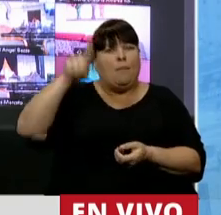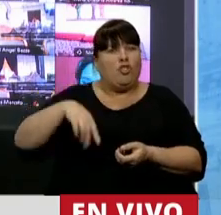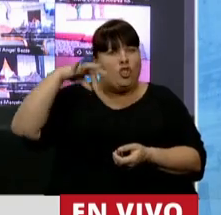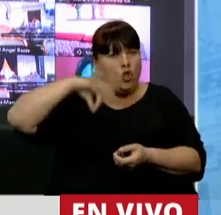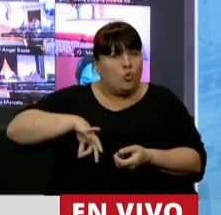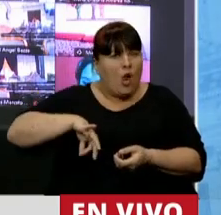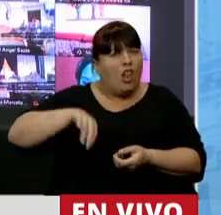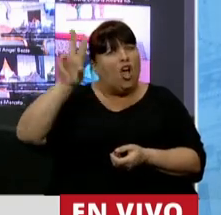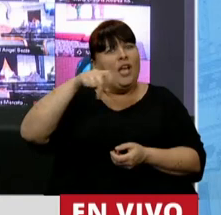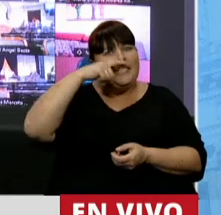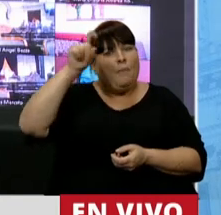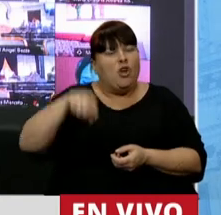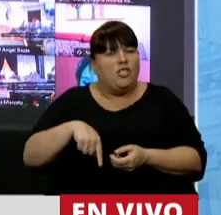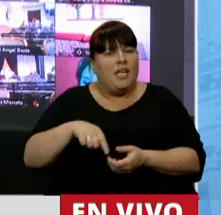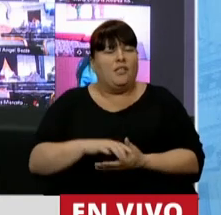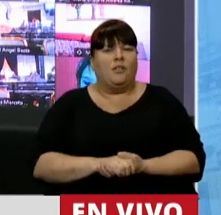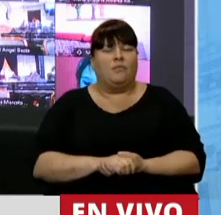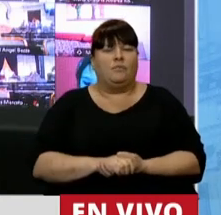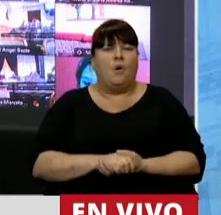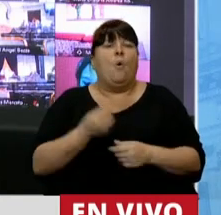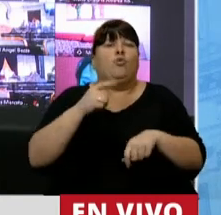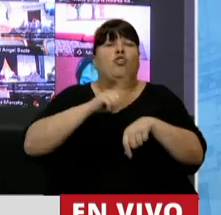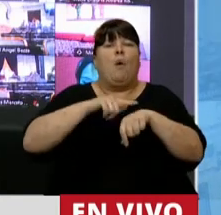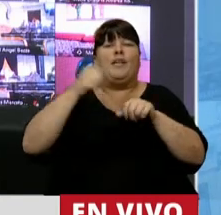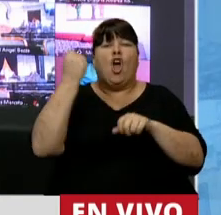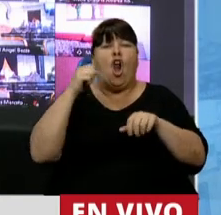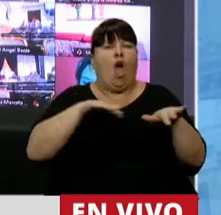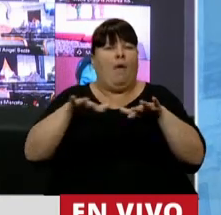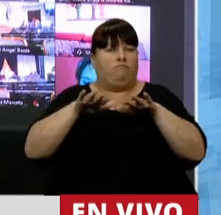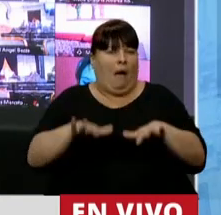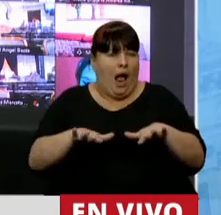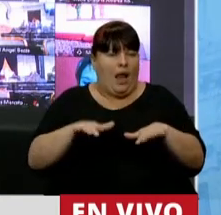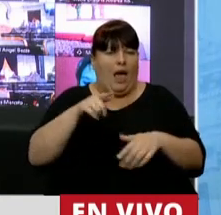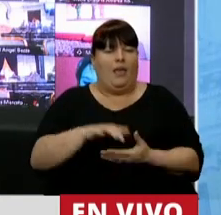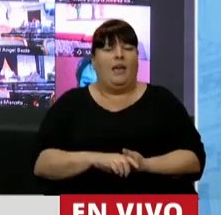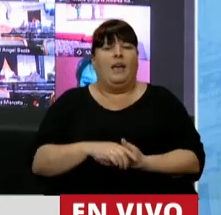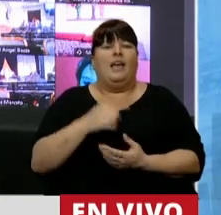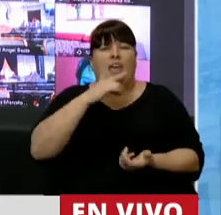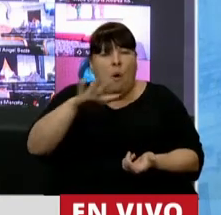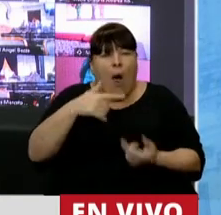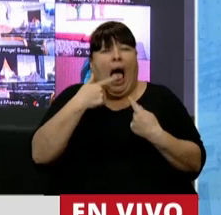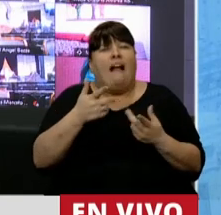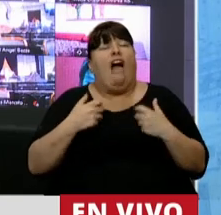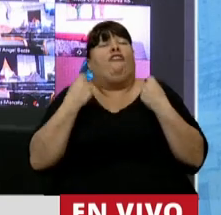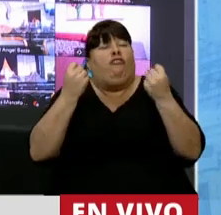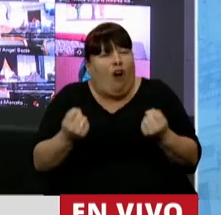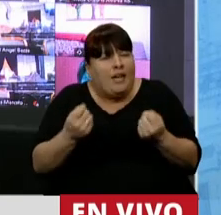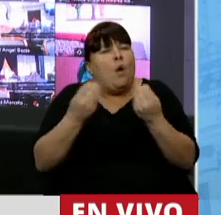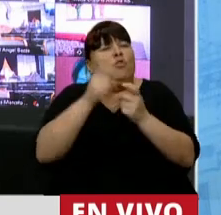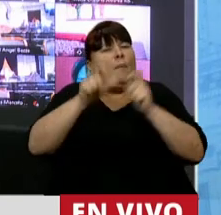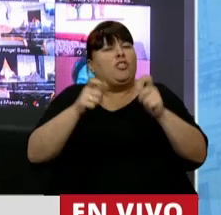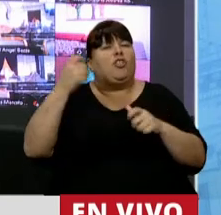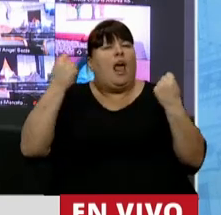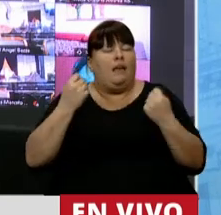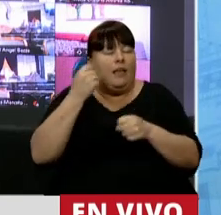de su salario en el parate económico. A nuestro pueblo le van a hablar de esfuerzo. Muchos trabajadores